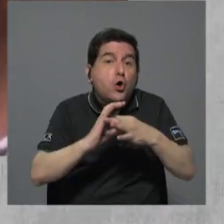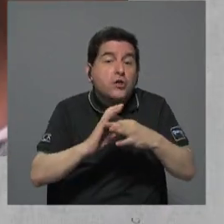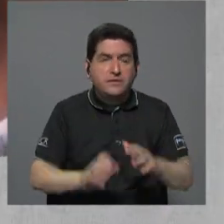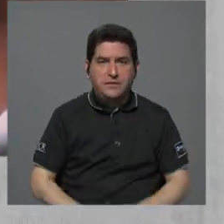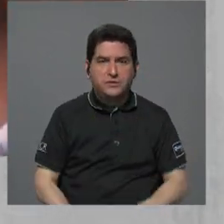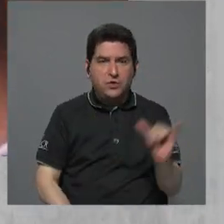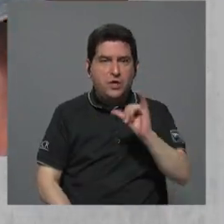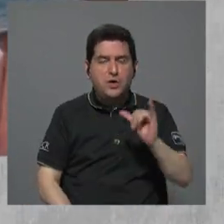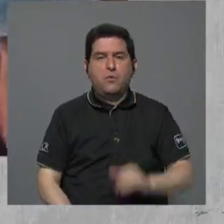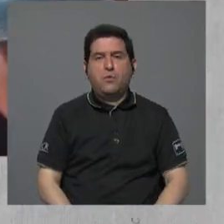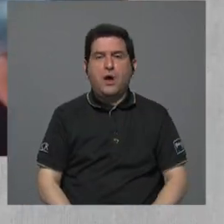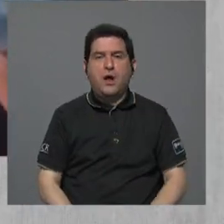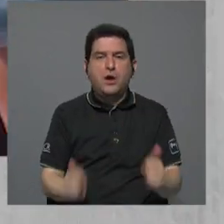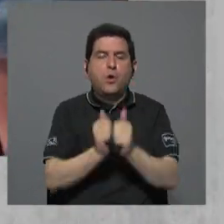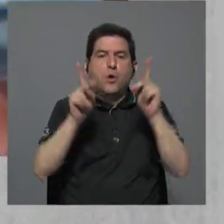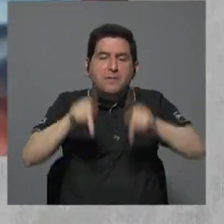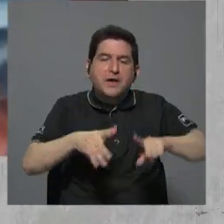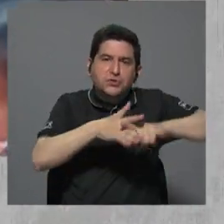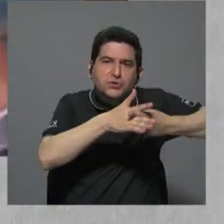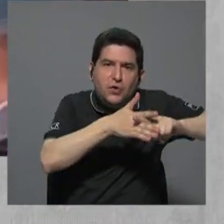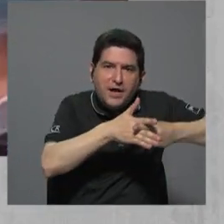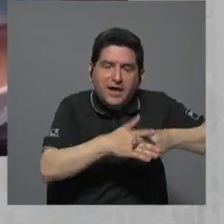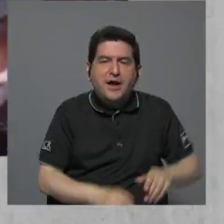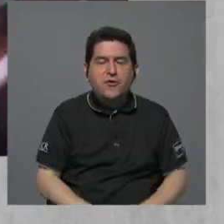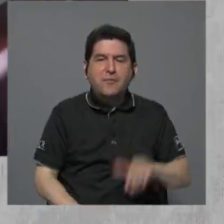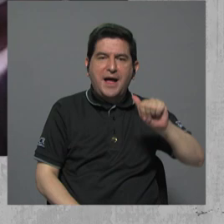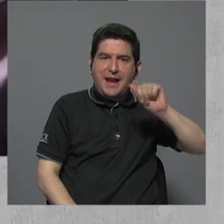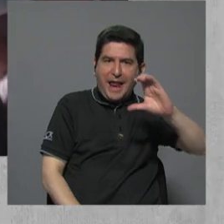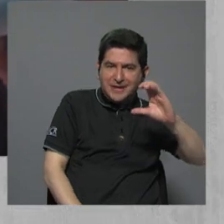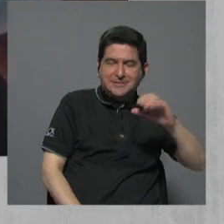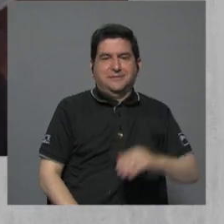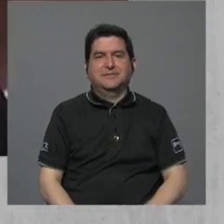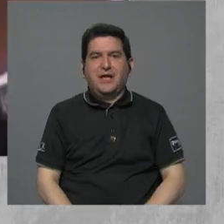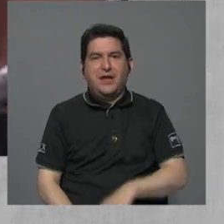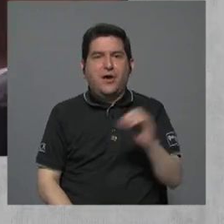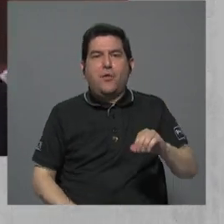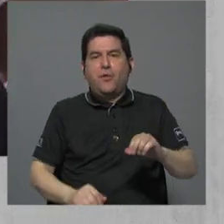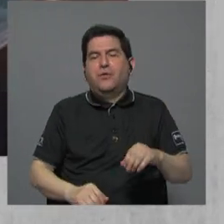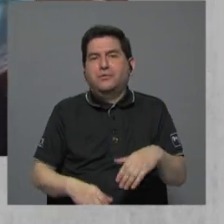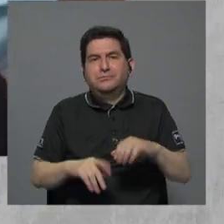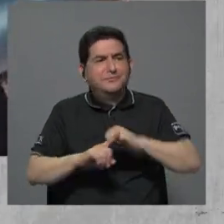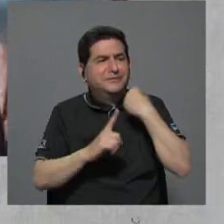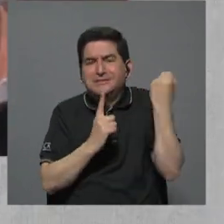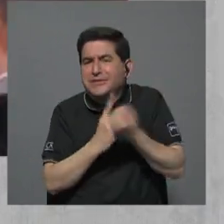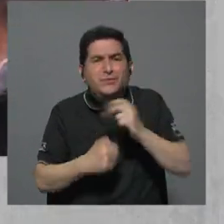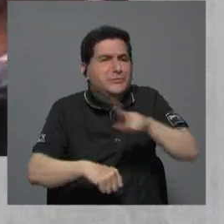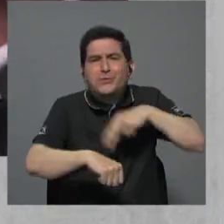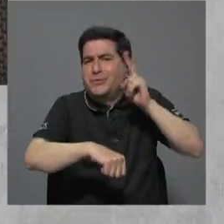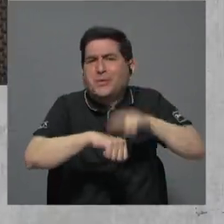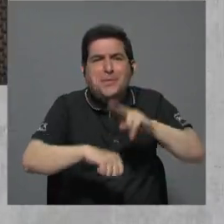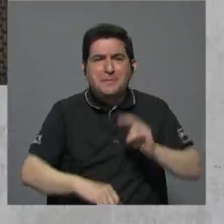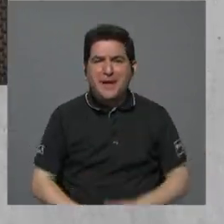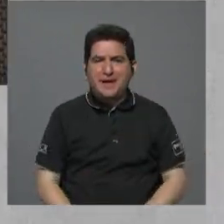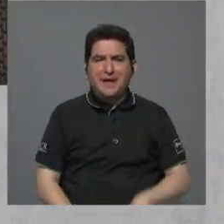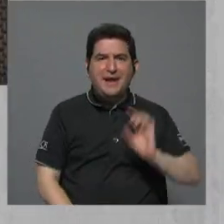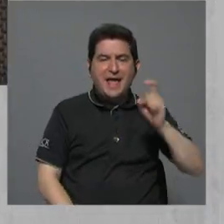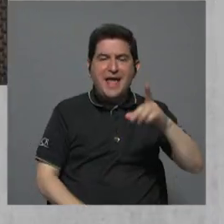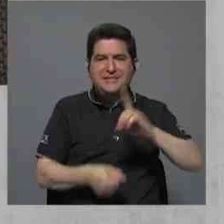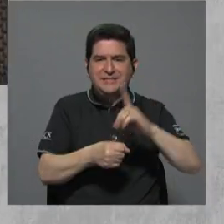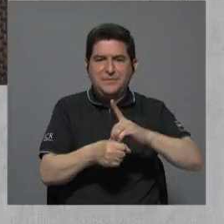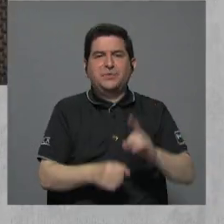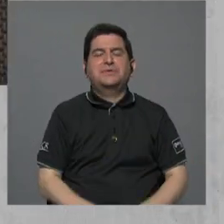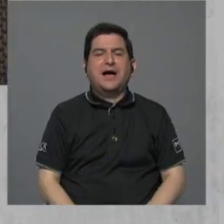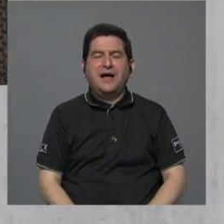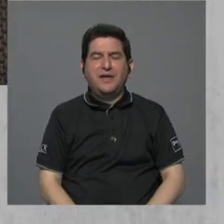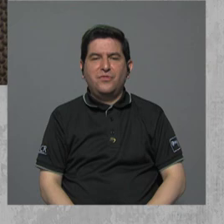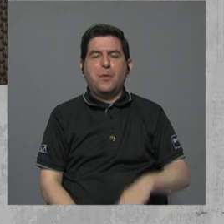así como hay coordinación con el que repara los aires, como el que repara... Es lo más normal. El exdiputado y alcalde